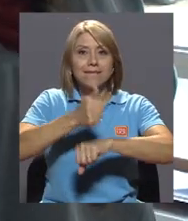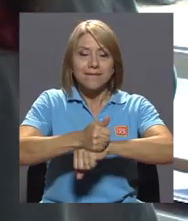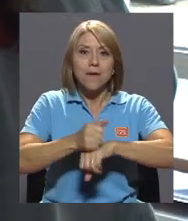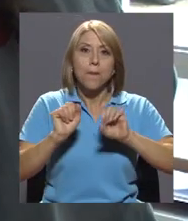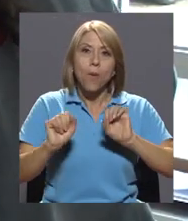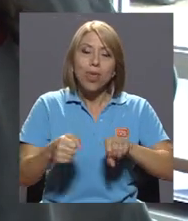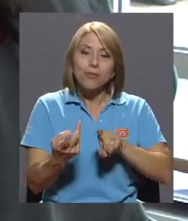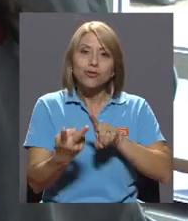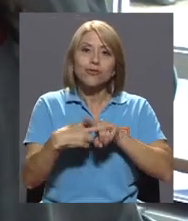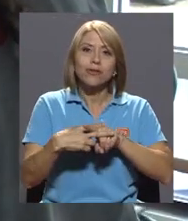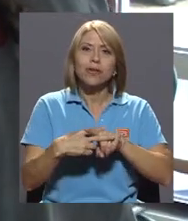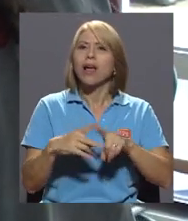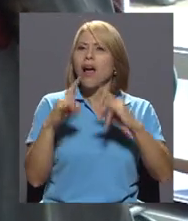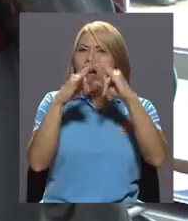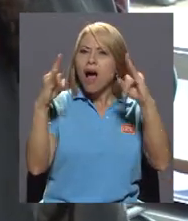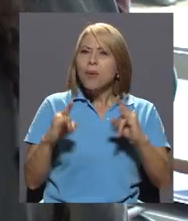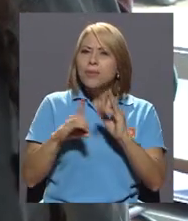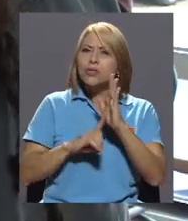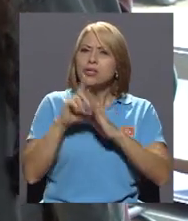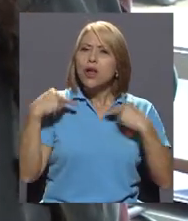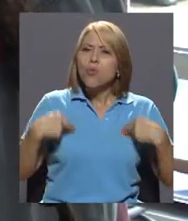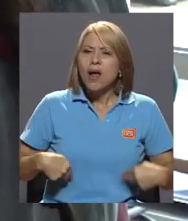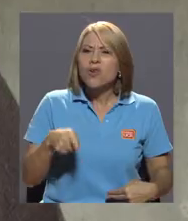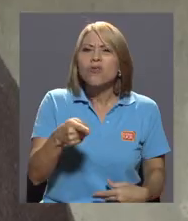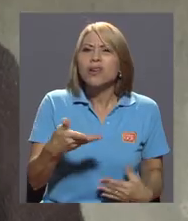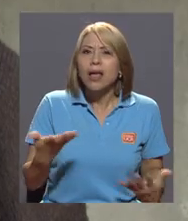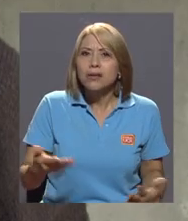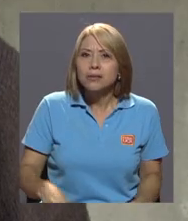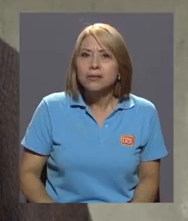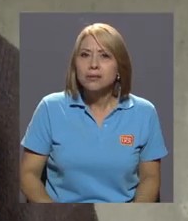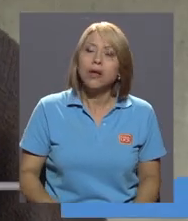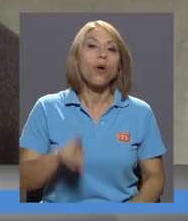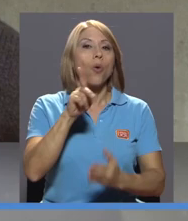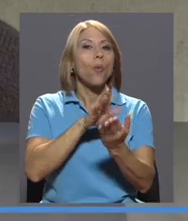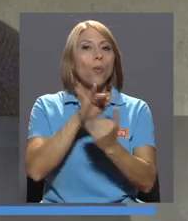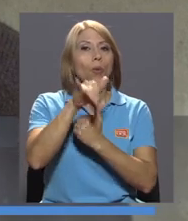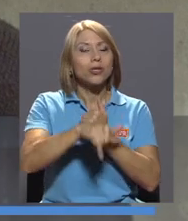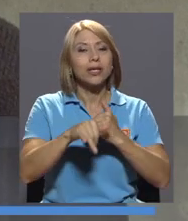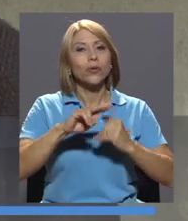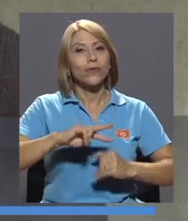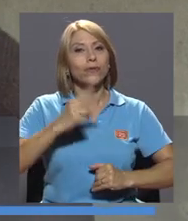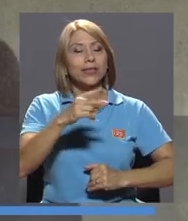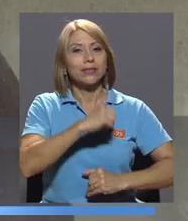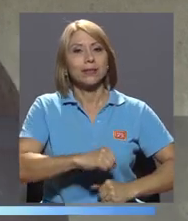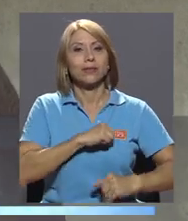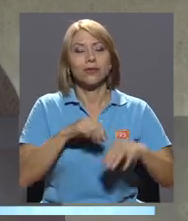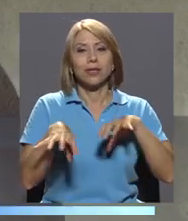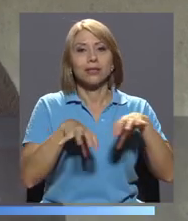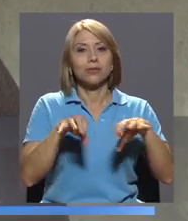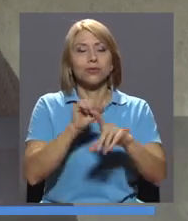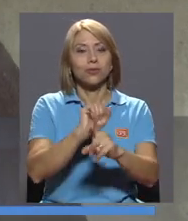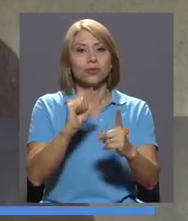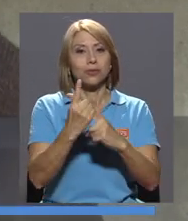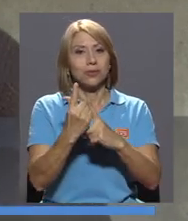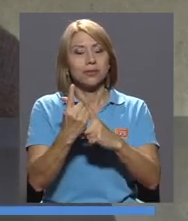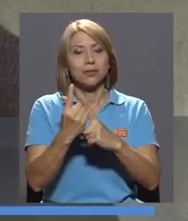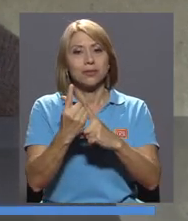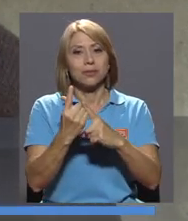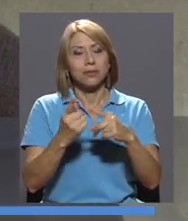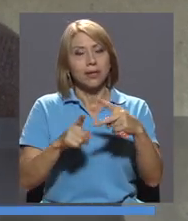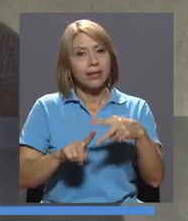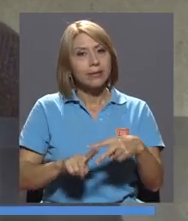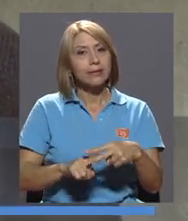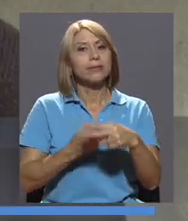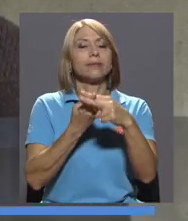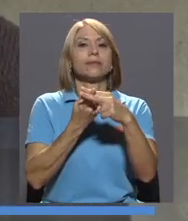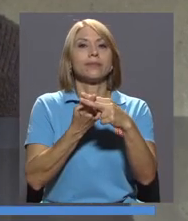¿Pero qué son los campamentos de desarrollo humano? Es un proyecto de la Vicerrectoría de Acción Social que nació en